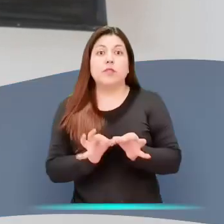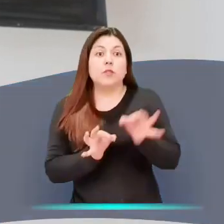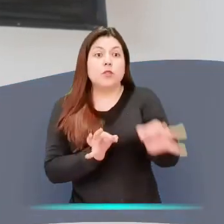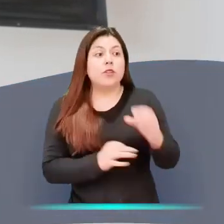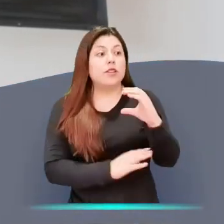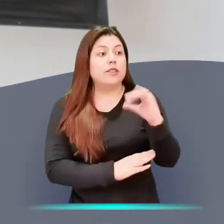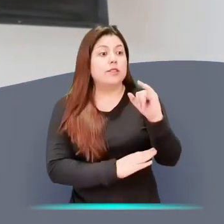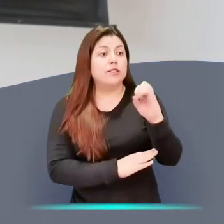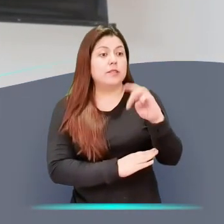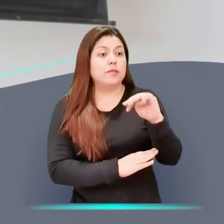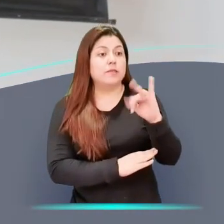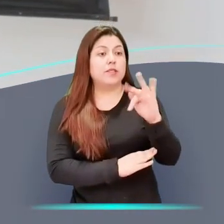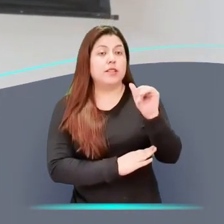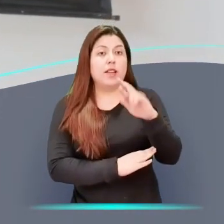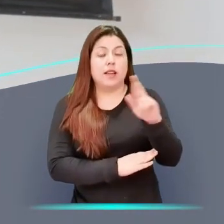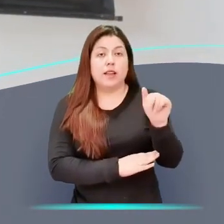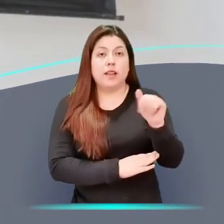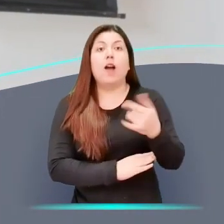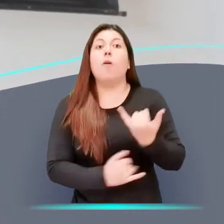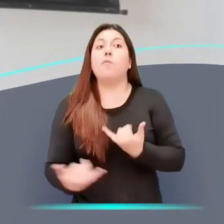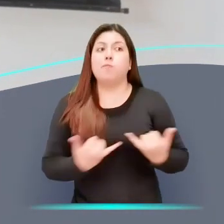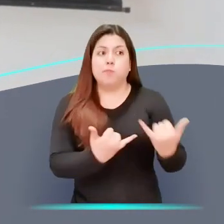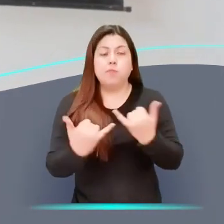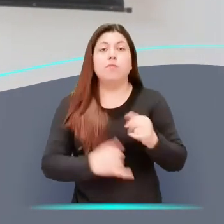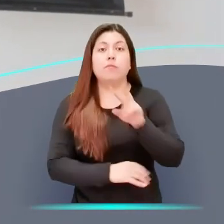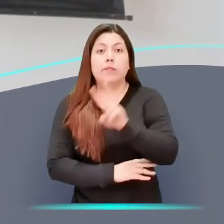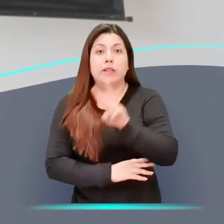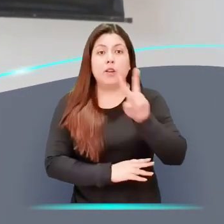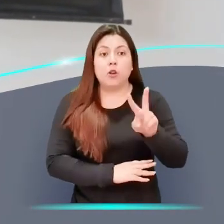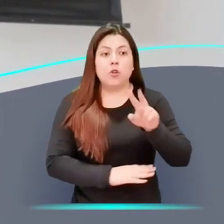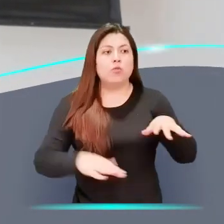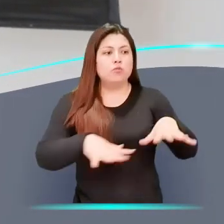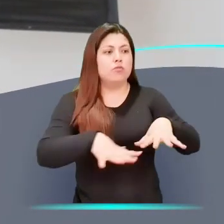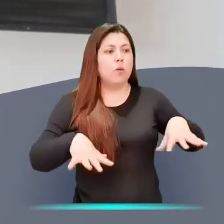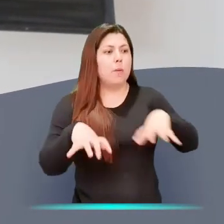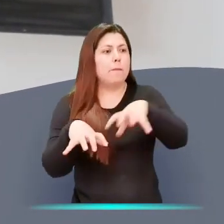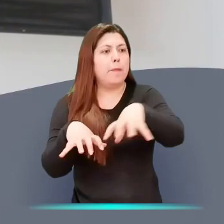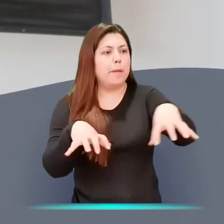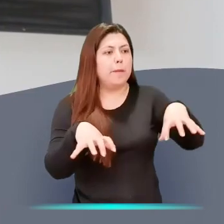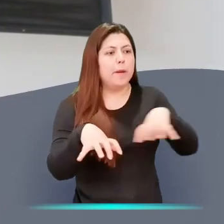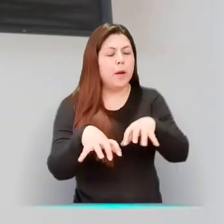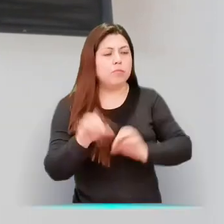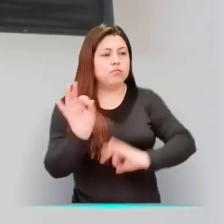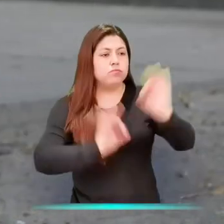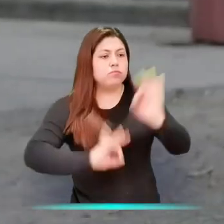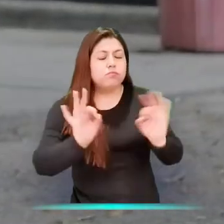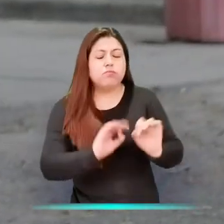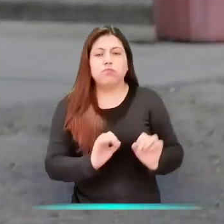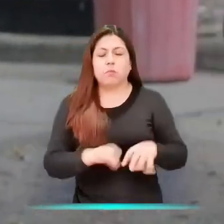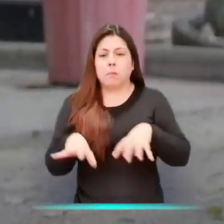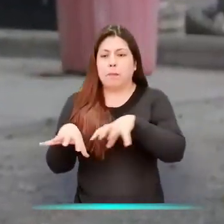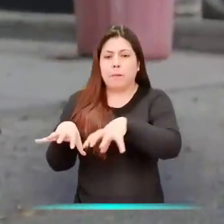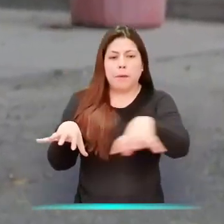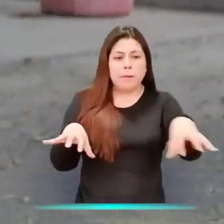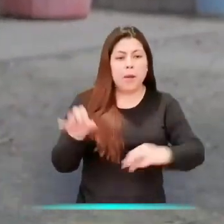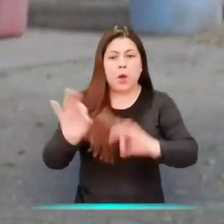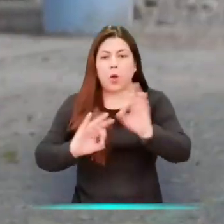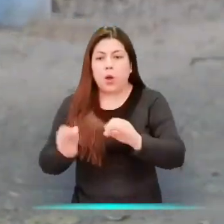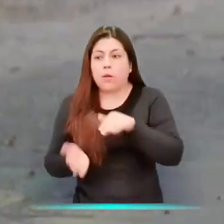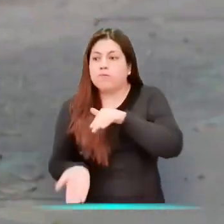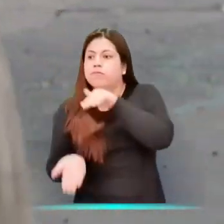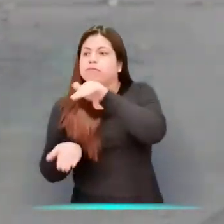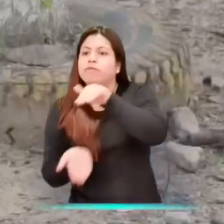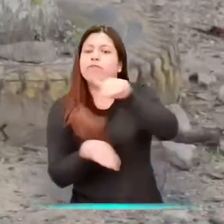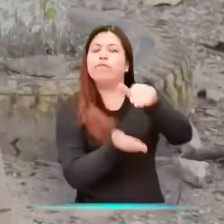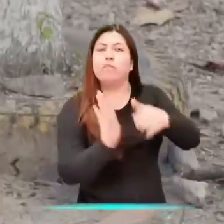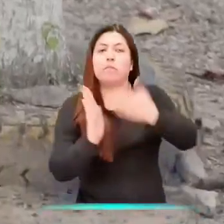Ya se encuentran nuestros 22 puestos listos para funcionar, se ha distribuido el correspondiente material electoral y